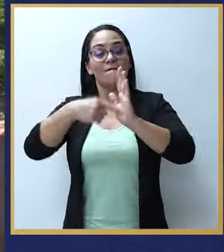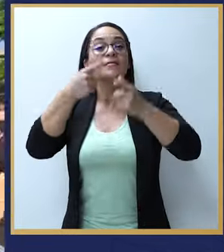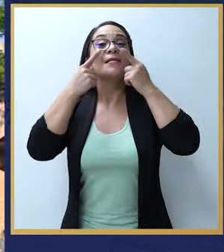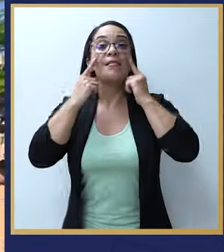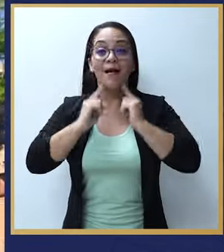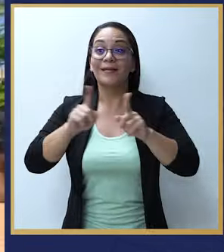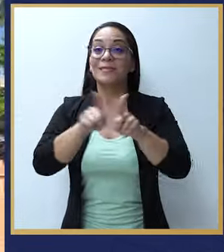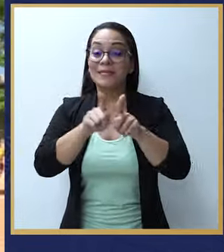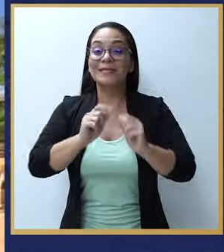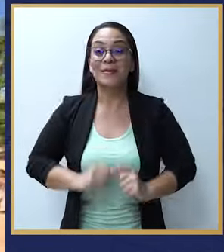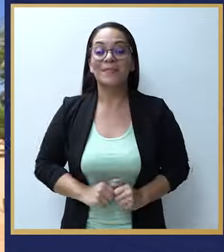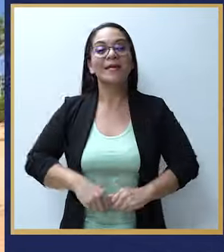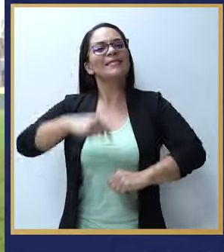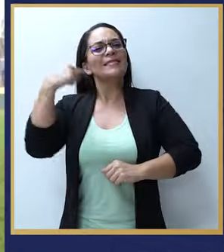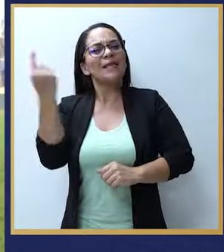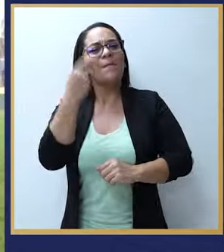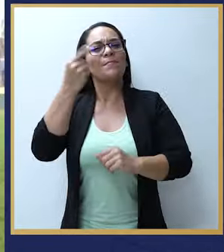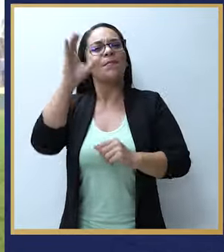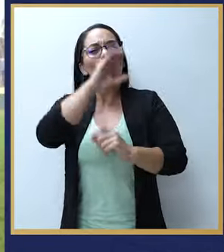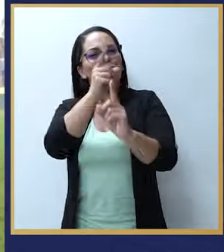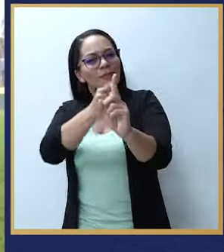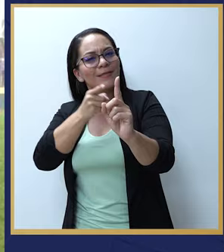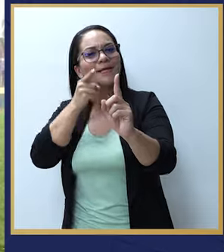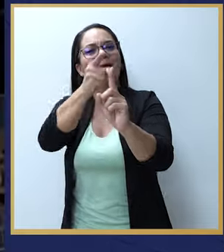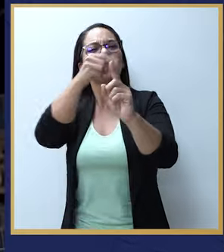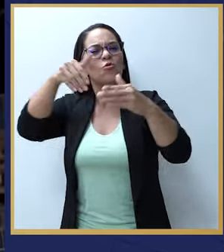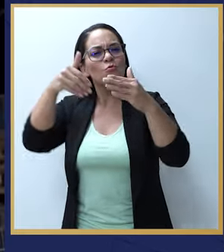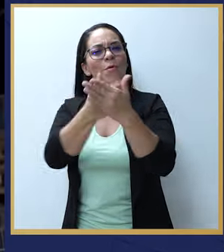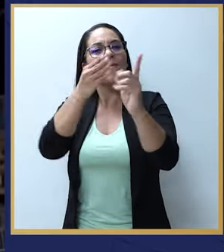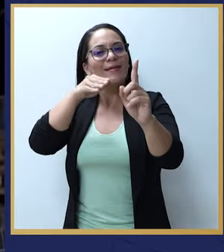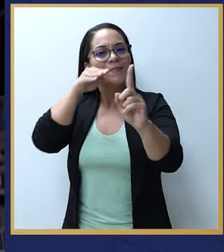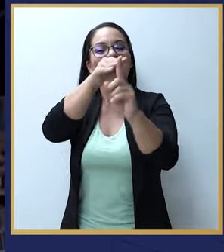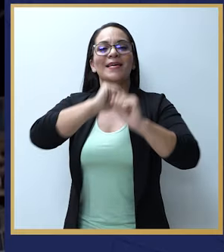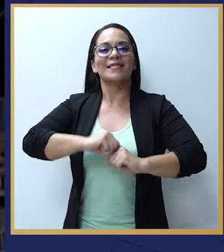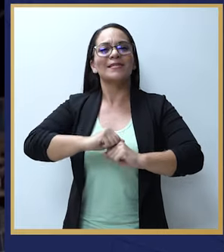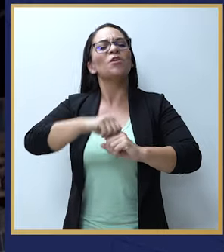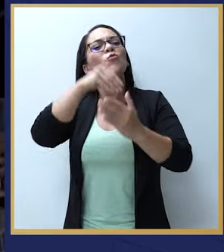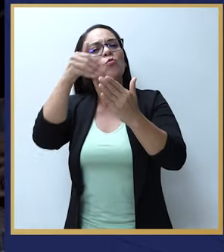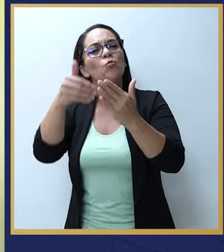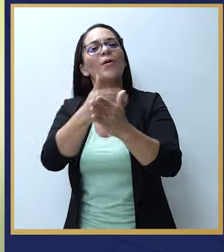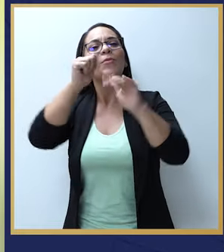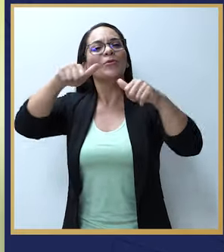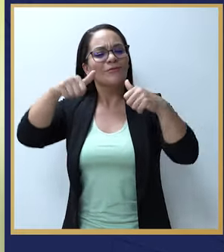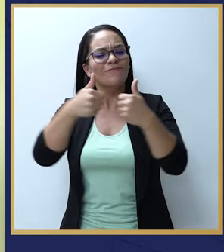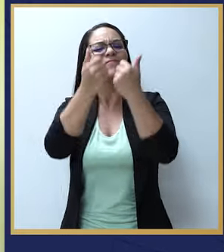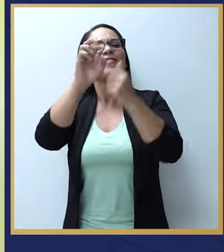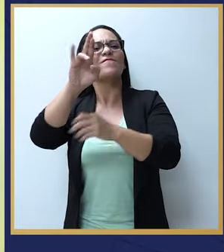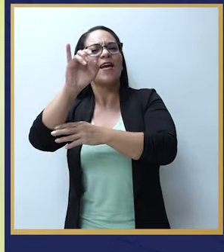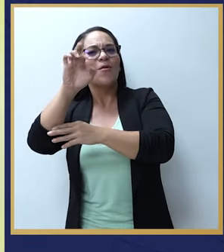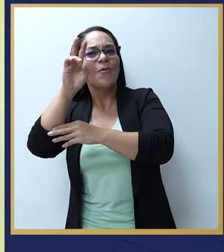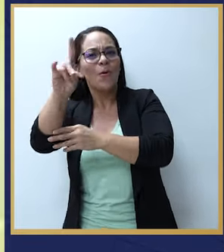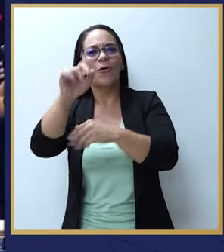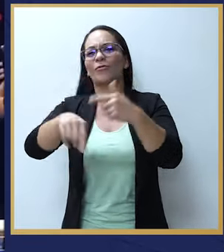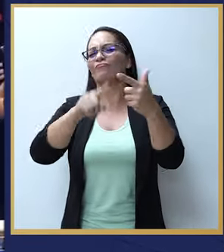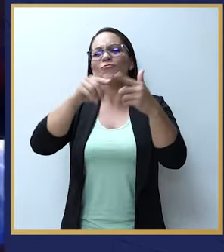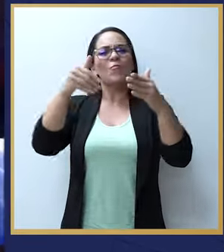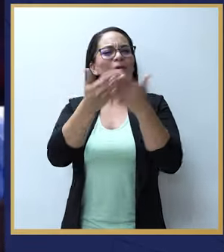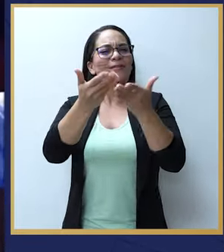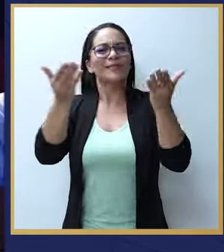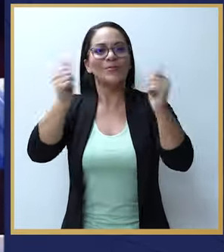hasta de lágrimas, siempre buscando nuevas metas, nuevos récords, nuevos